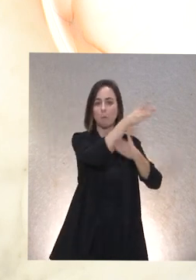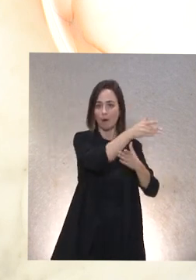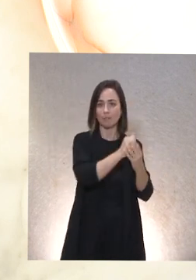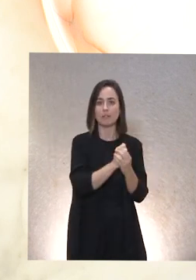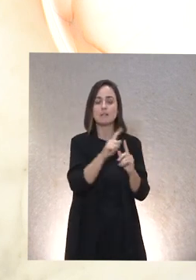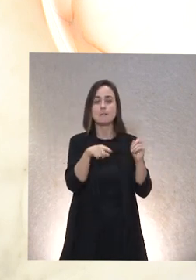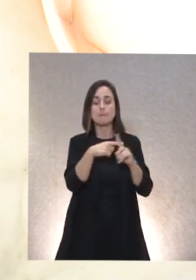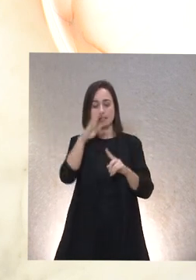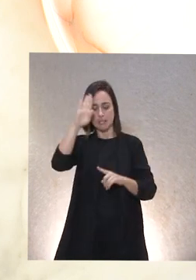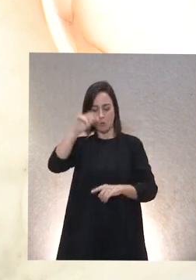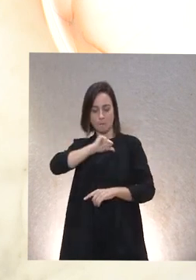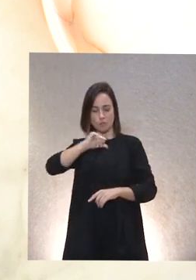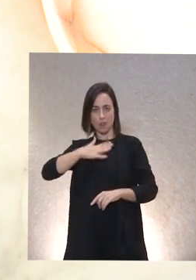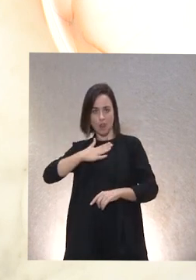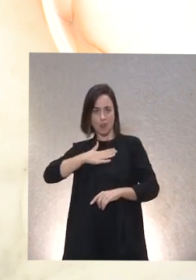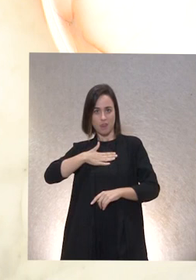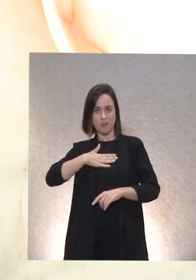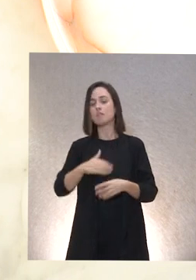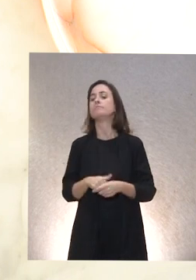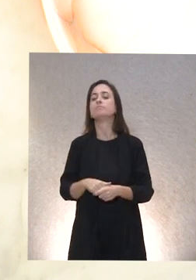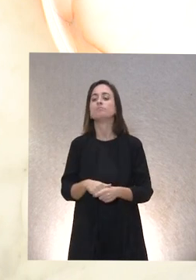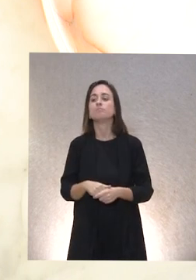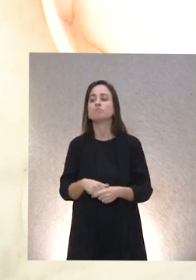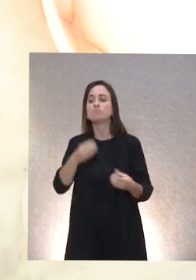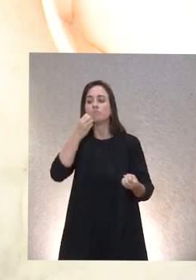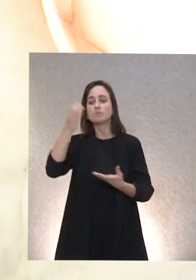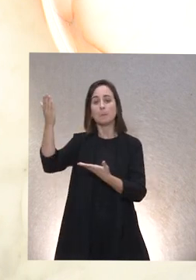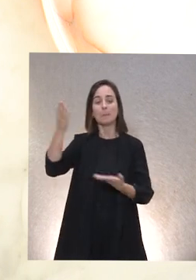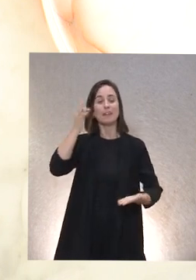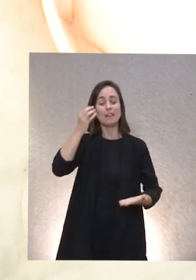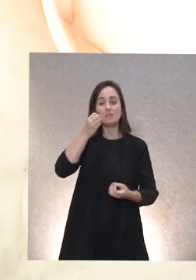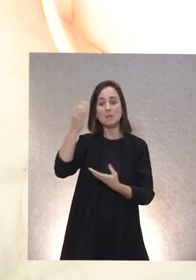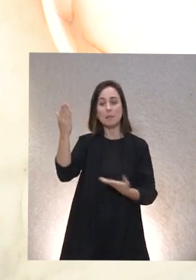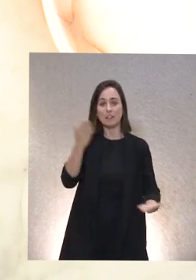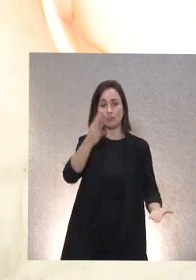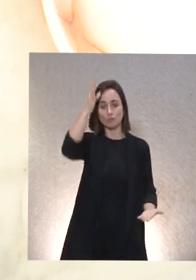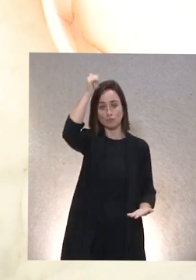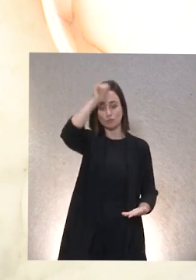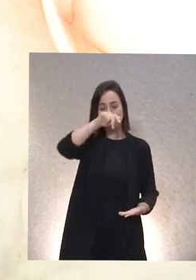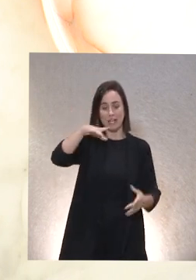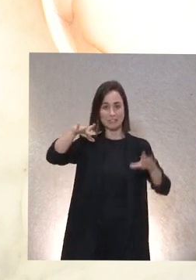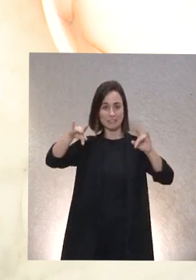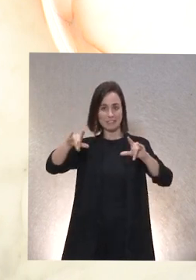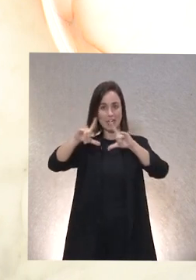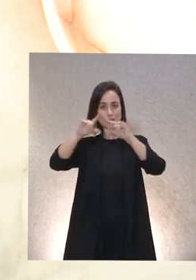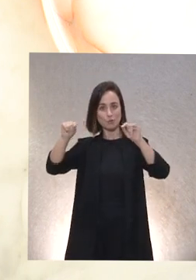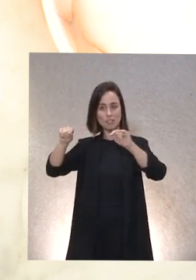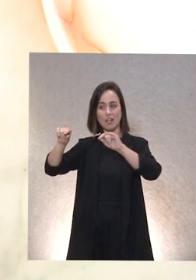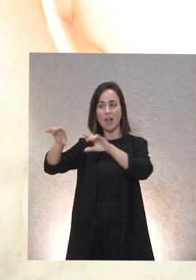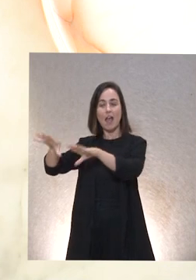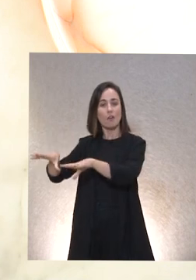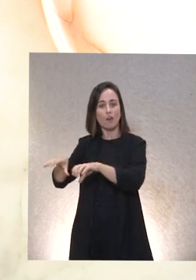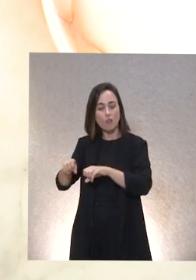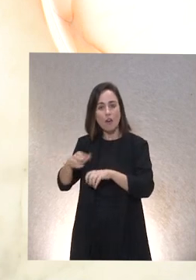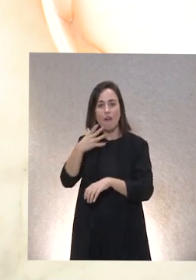saludo personal mío también sean bienvenidas y bienvenidos a esta tierra Asturias que es acogedora es hermosa